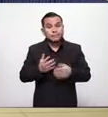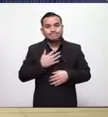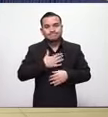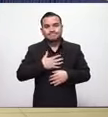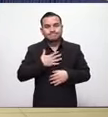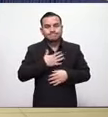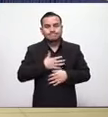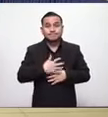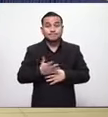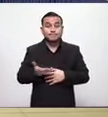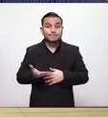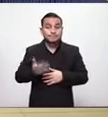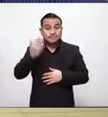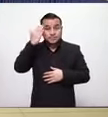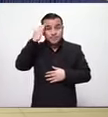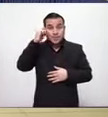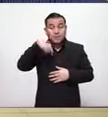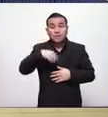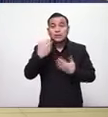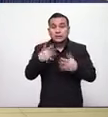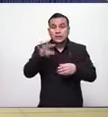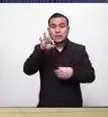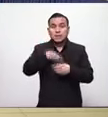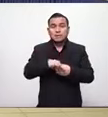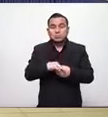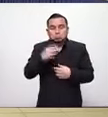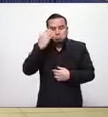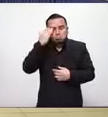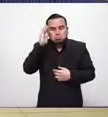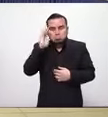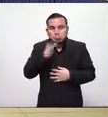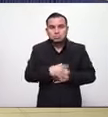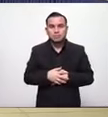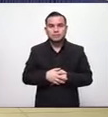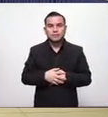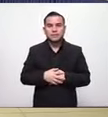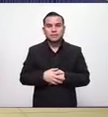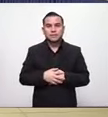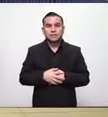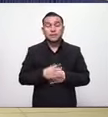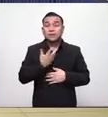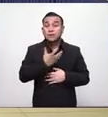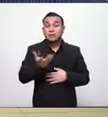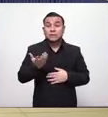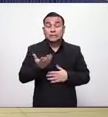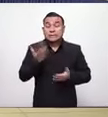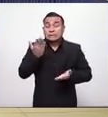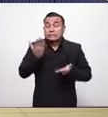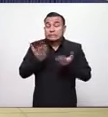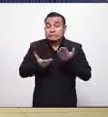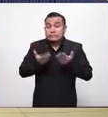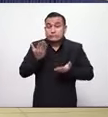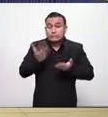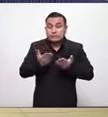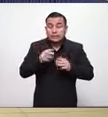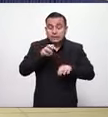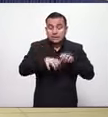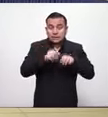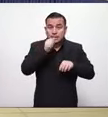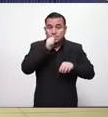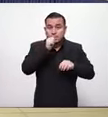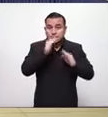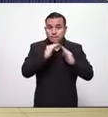mayoría calificada pero no sé si a esta hora ya lo puedan haber logrado de todas formas secretario